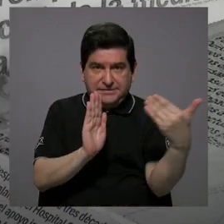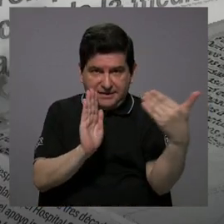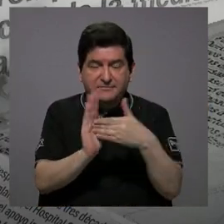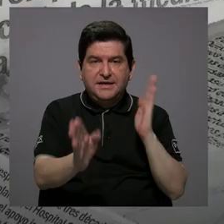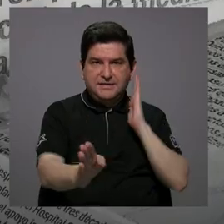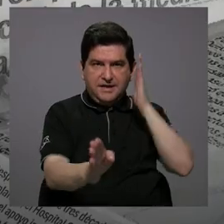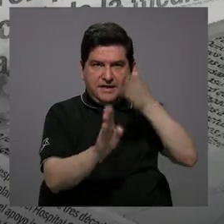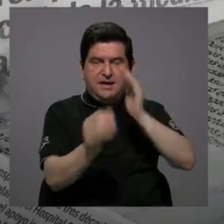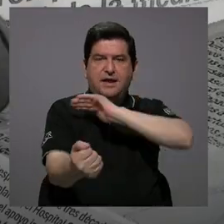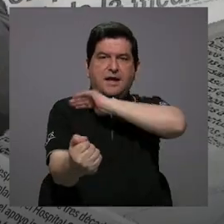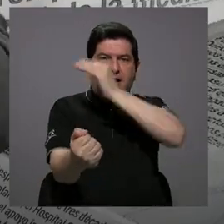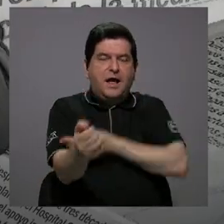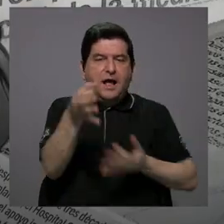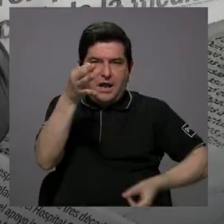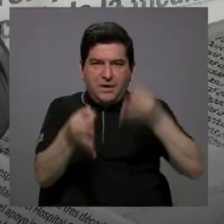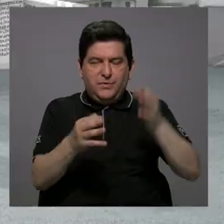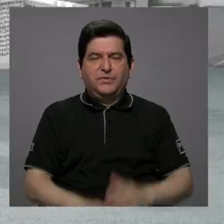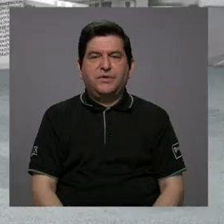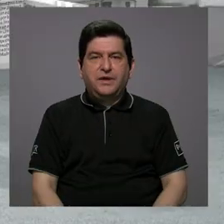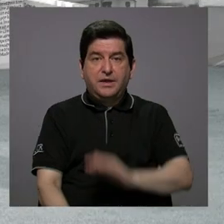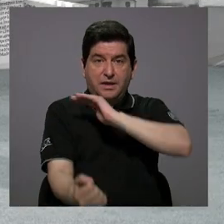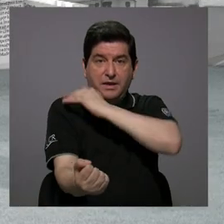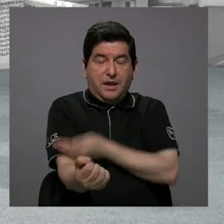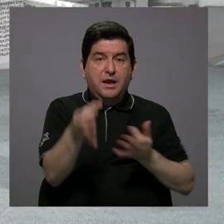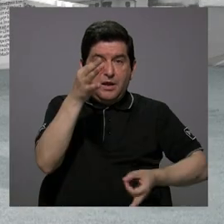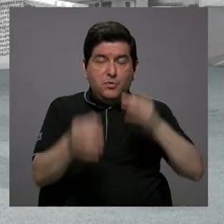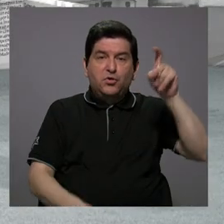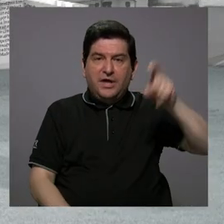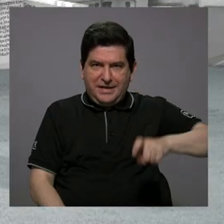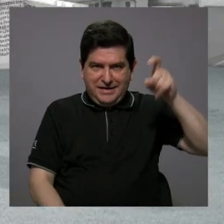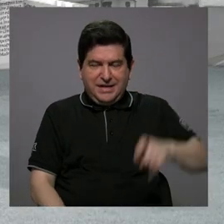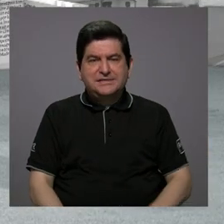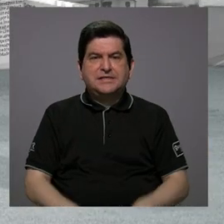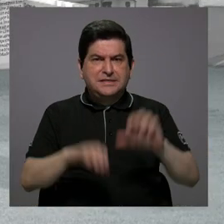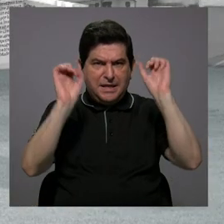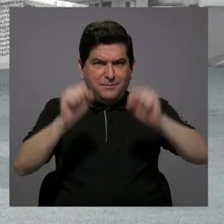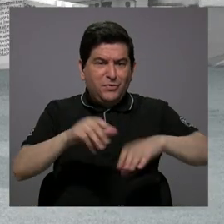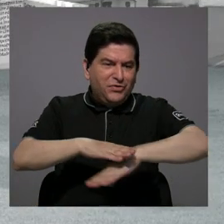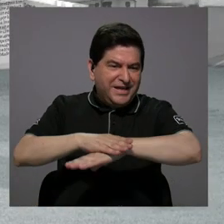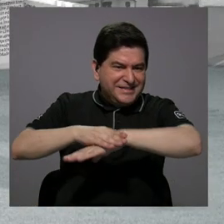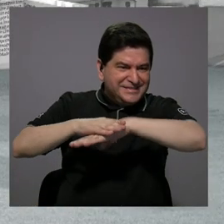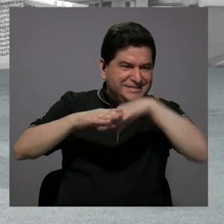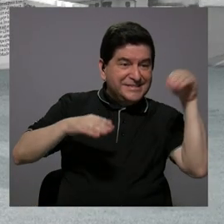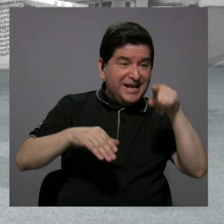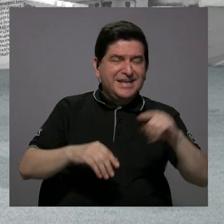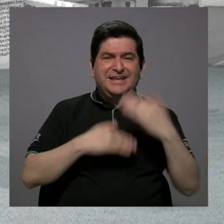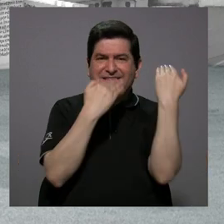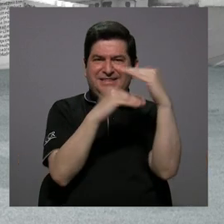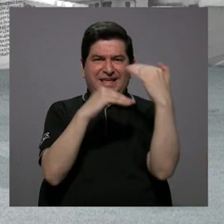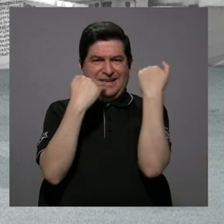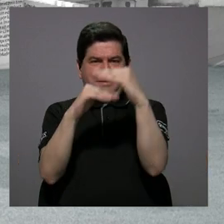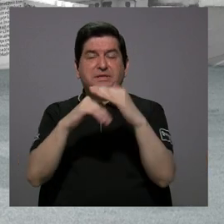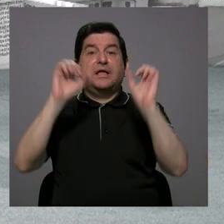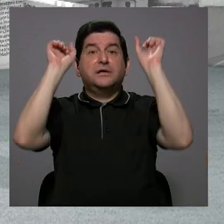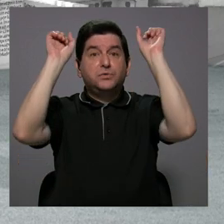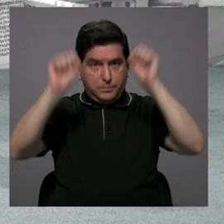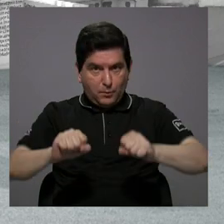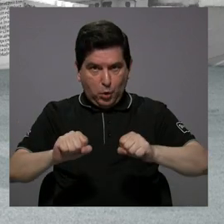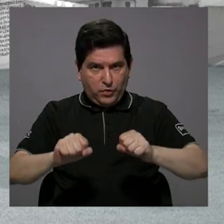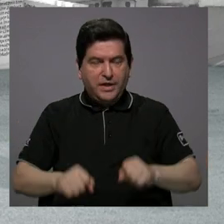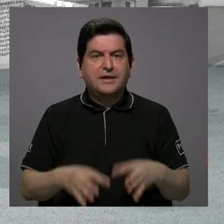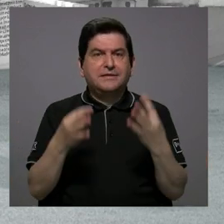directamente al Poder Judicial. El Poder Judicial debería necesariamente salirse de esas limitaciones para poder